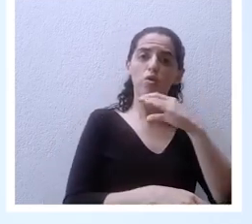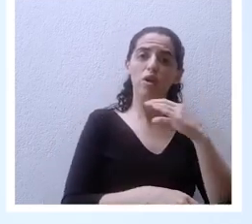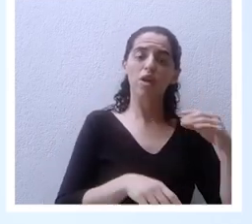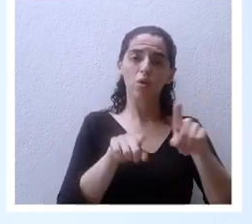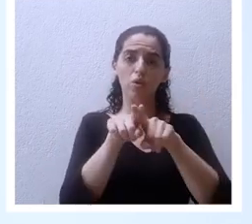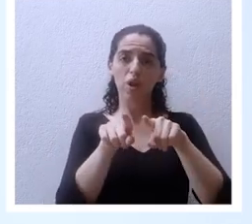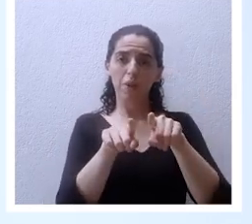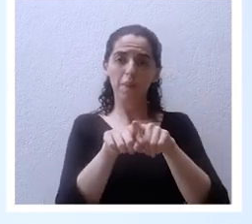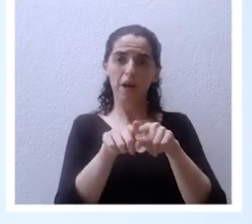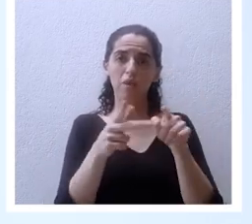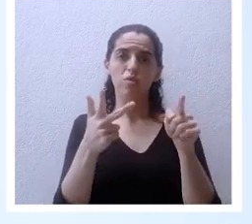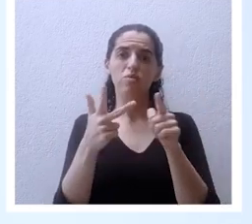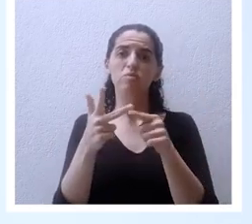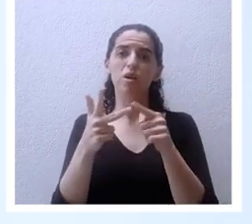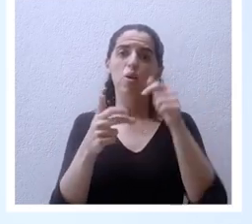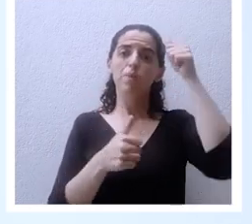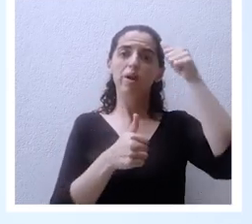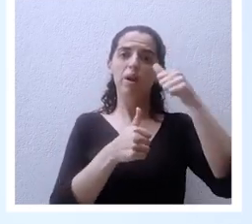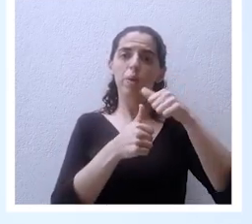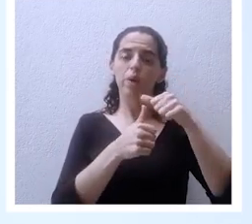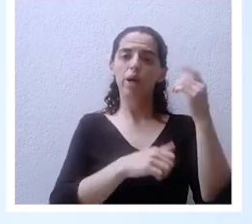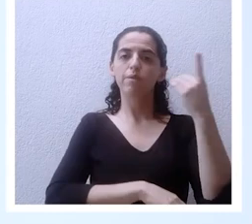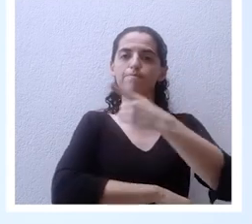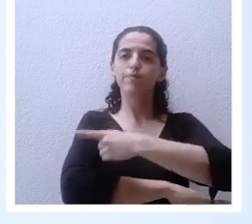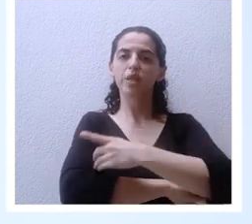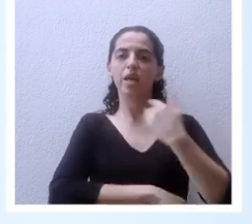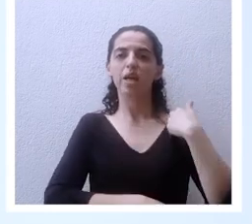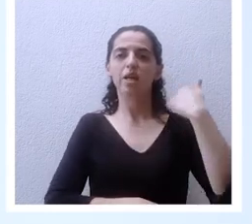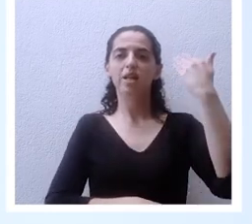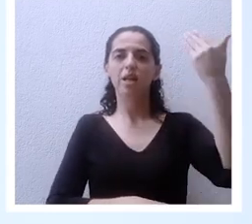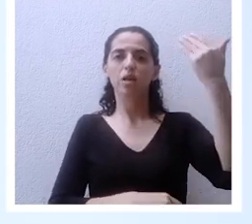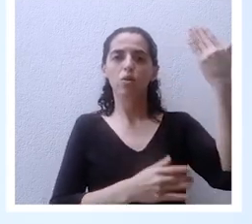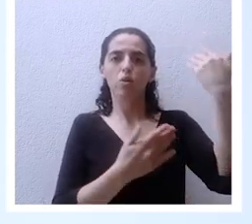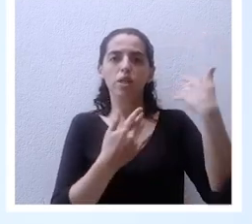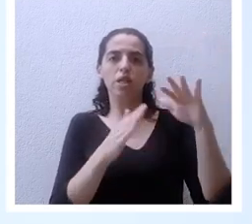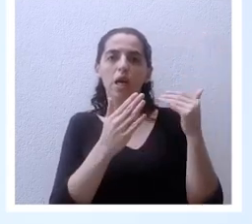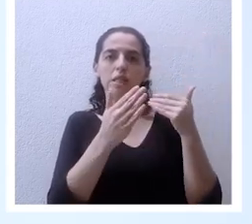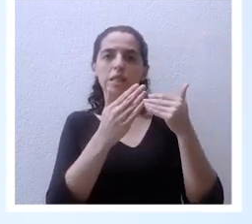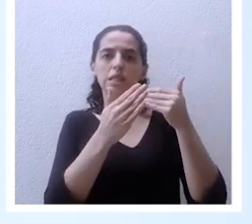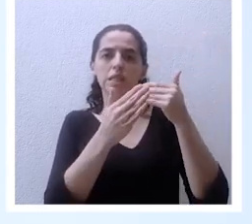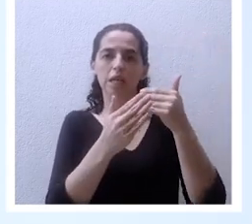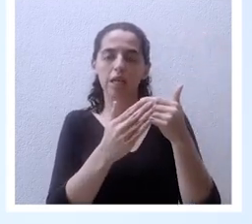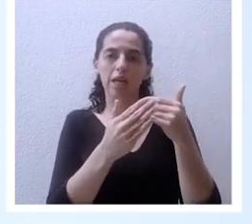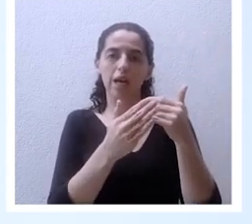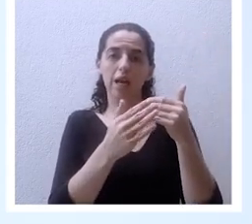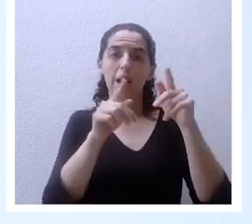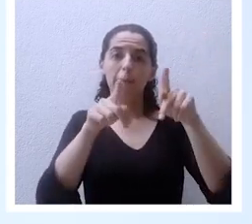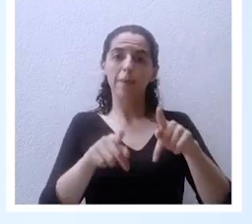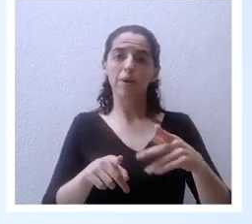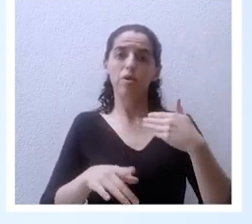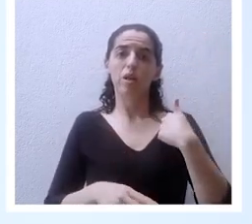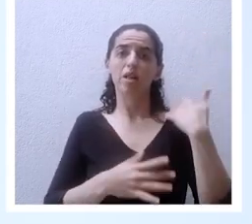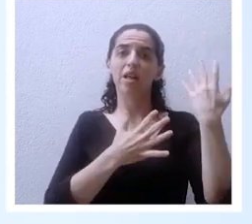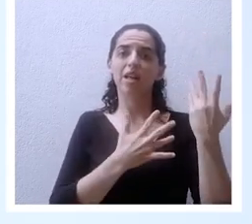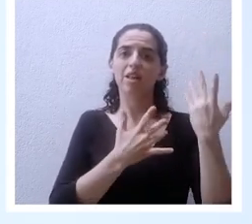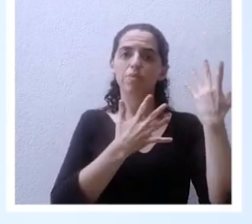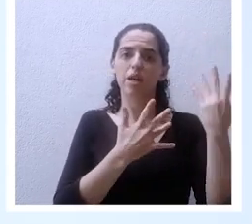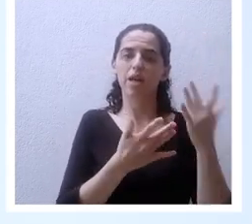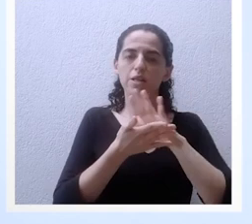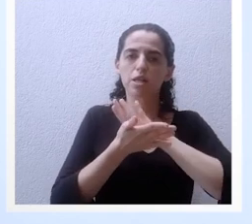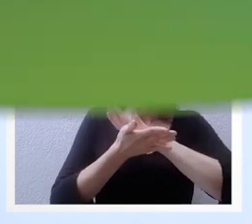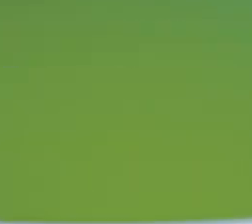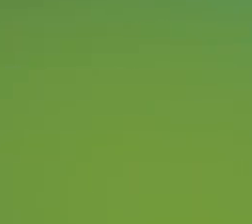el día del Señor se acerca el día del Señor viene y aquel que tiene esa esperanza se